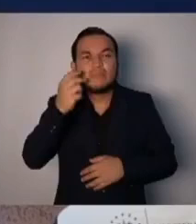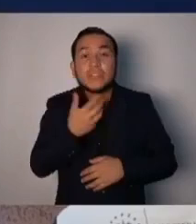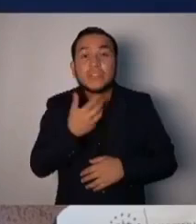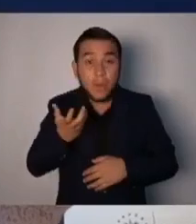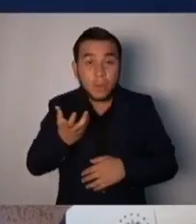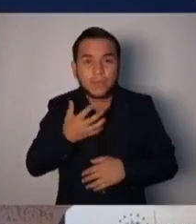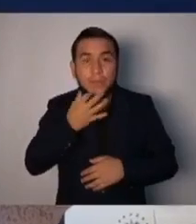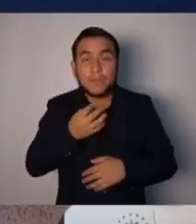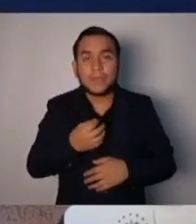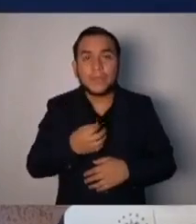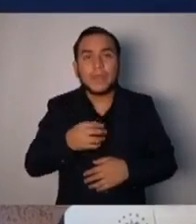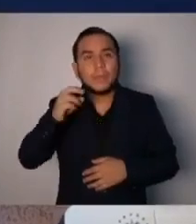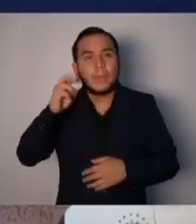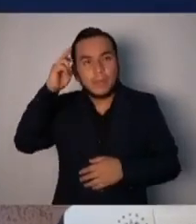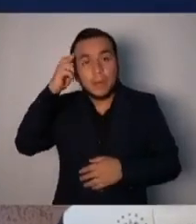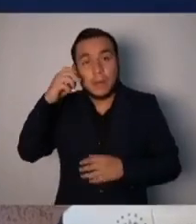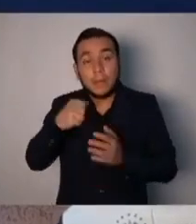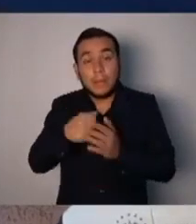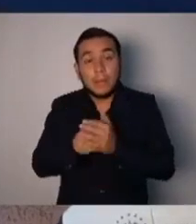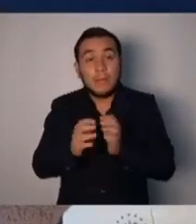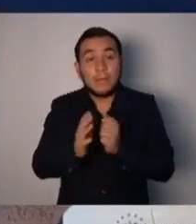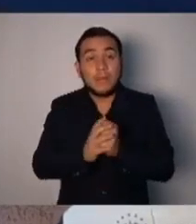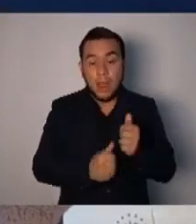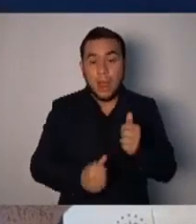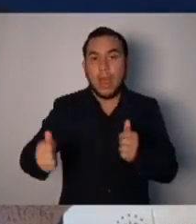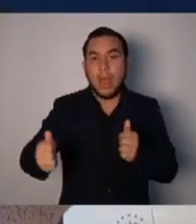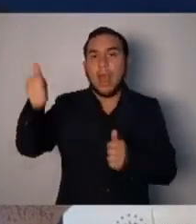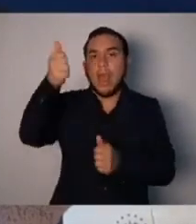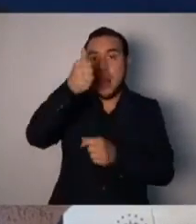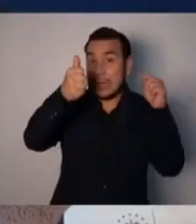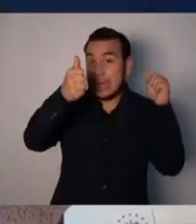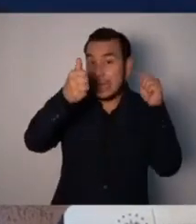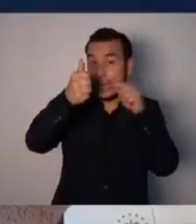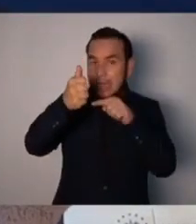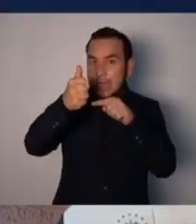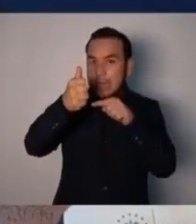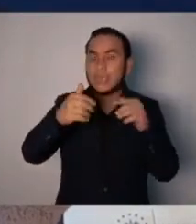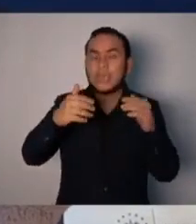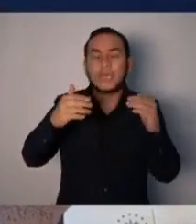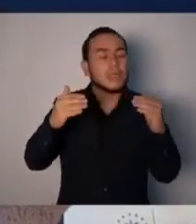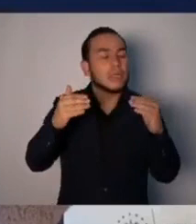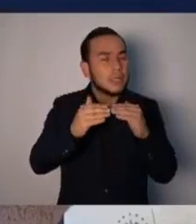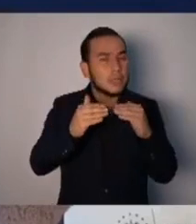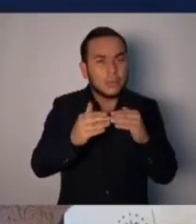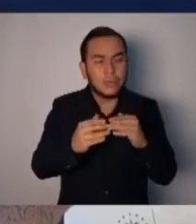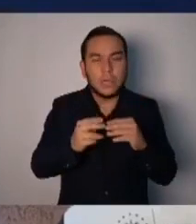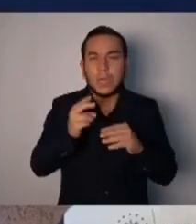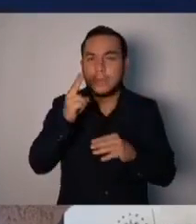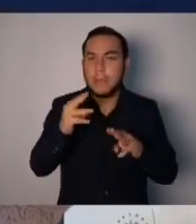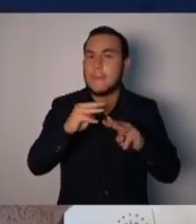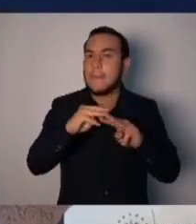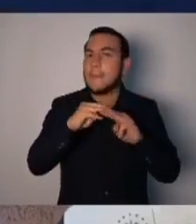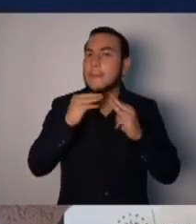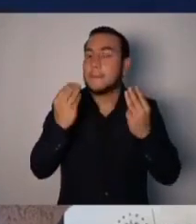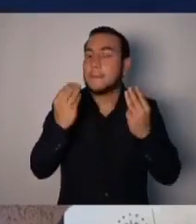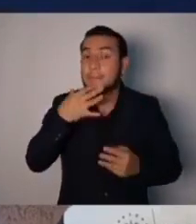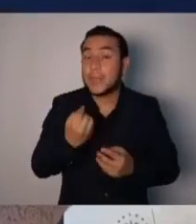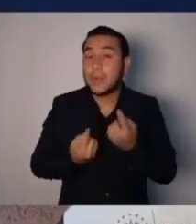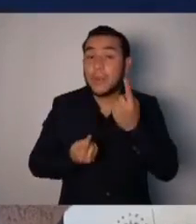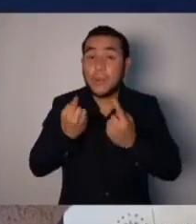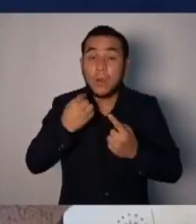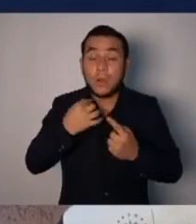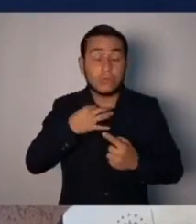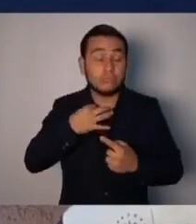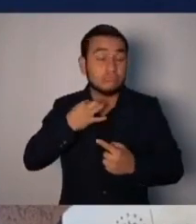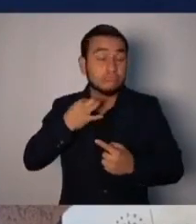pagan los platos rotos de los de arriba. Porque eso no solo pasa con el pueblo. Pasa en la delincuencia también. Los delincuentes de cuello blanco están allá